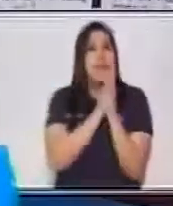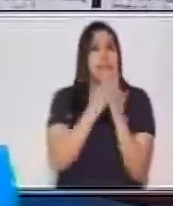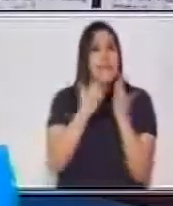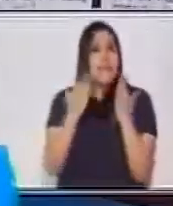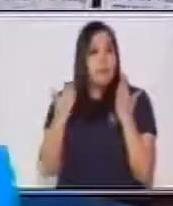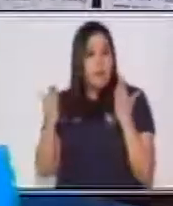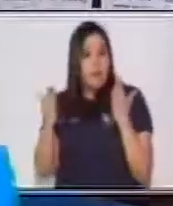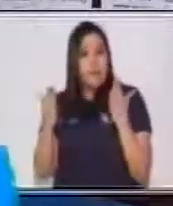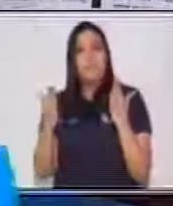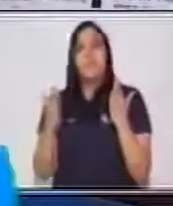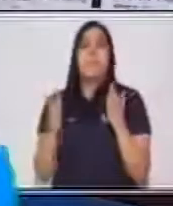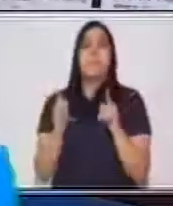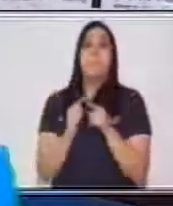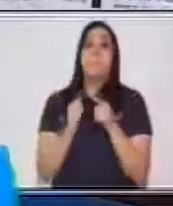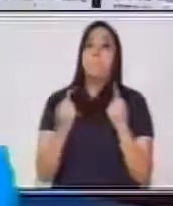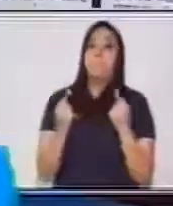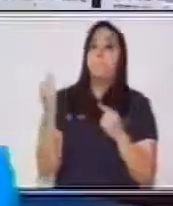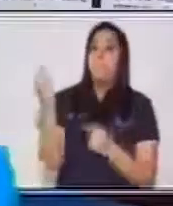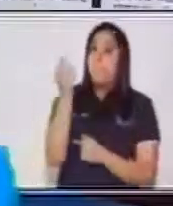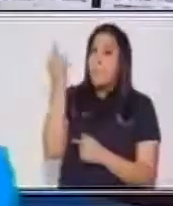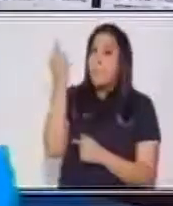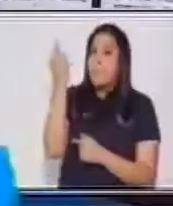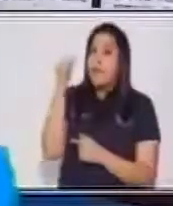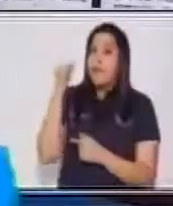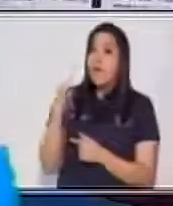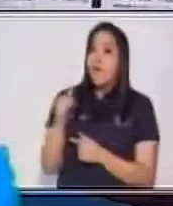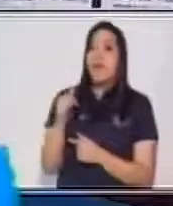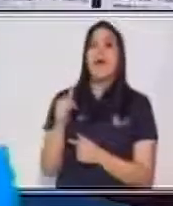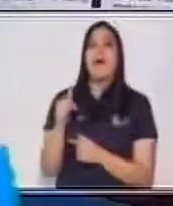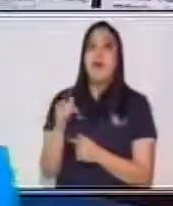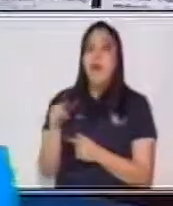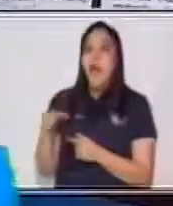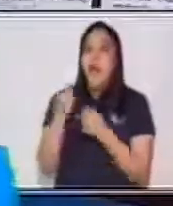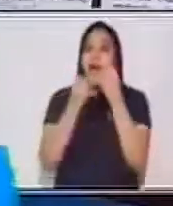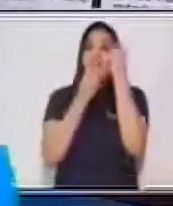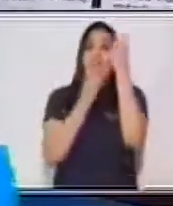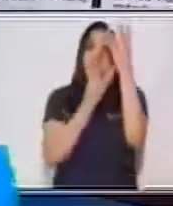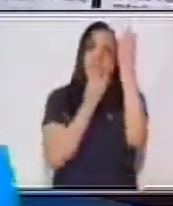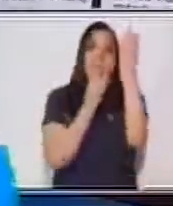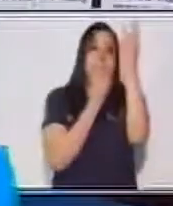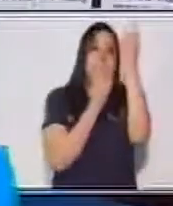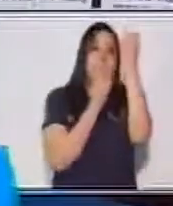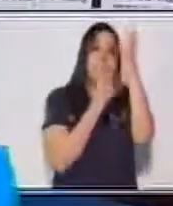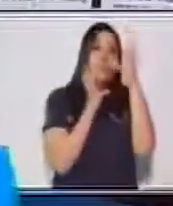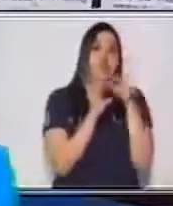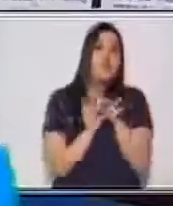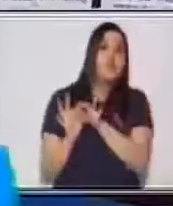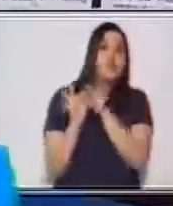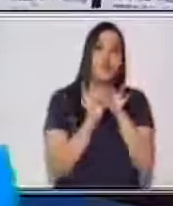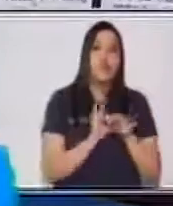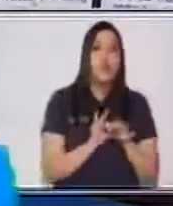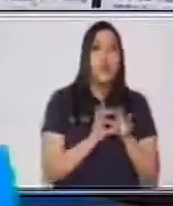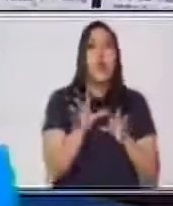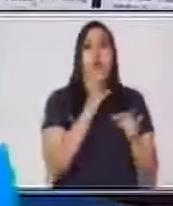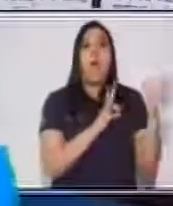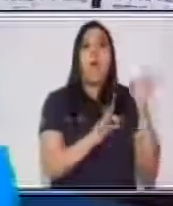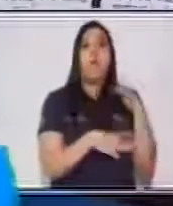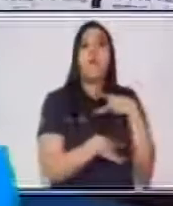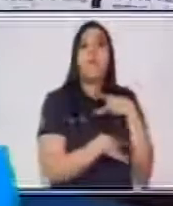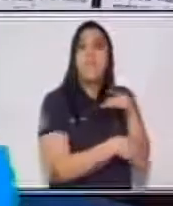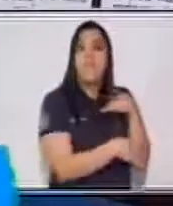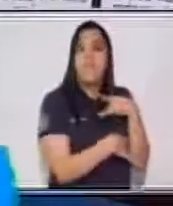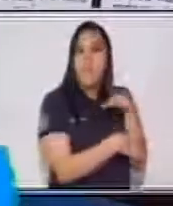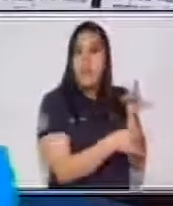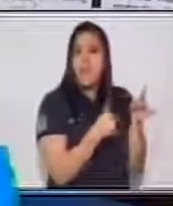Primero, pues, la principal es mostrar información organizada y de interés sobre un